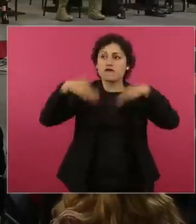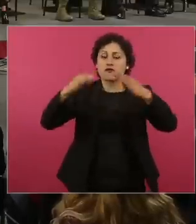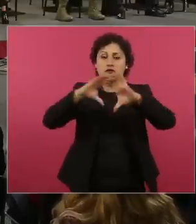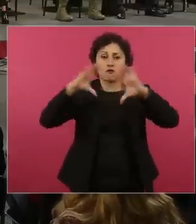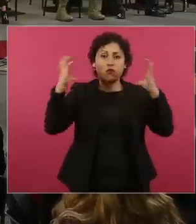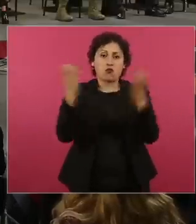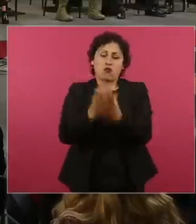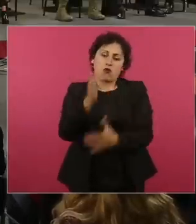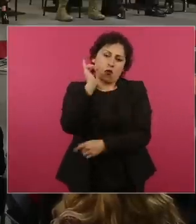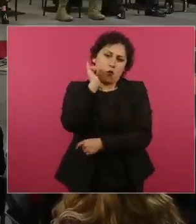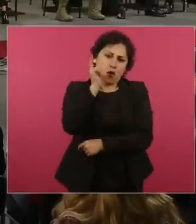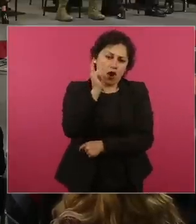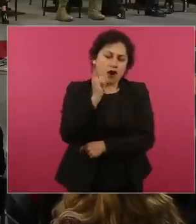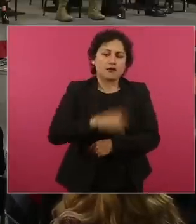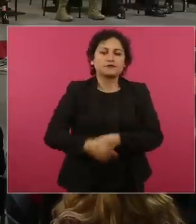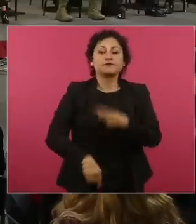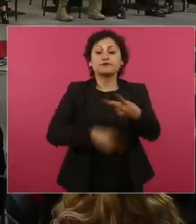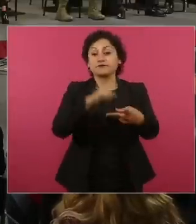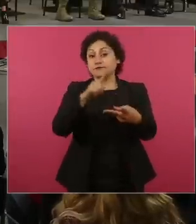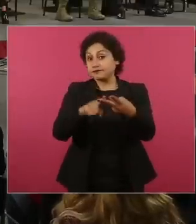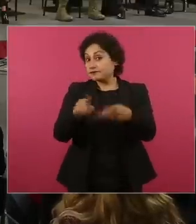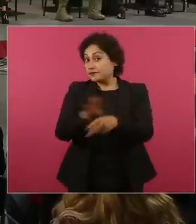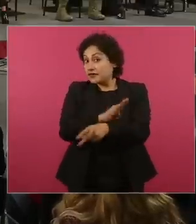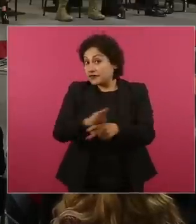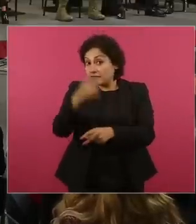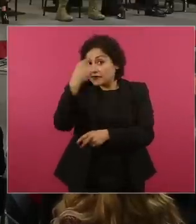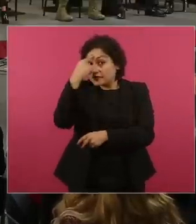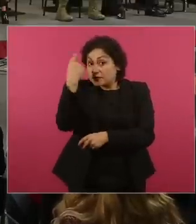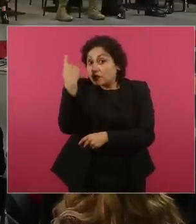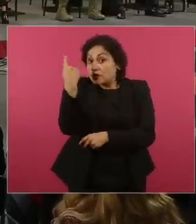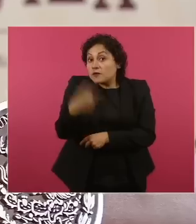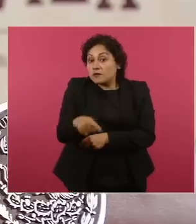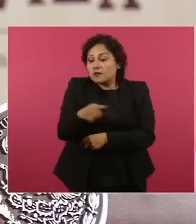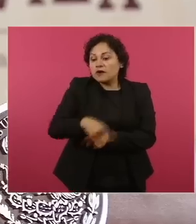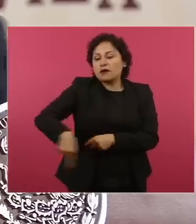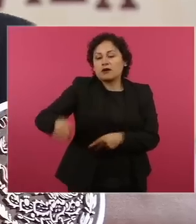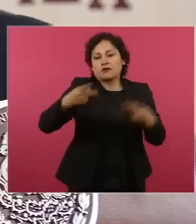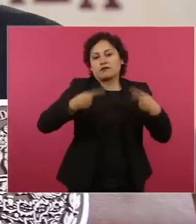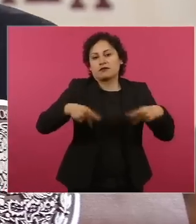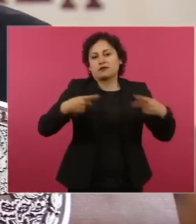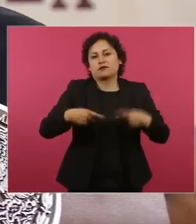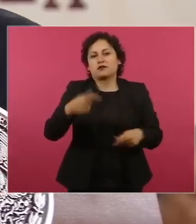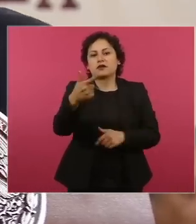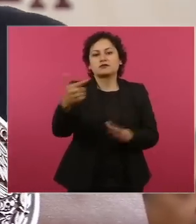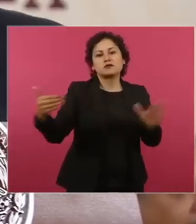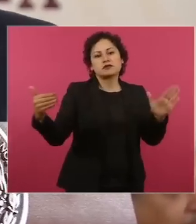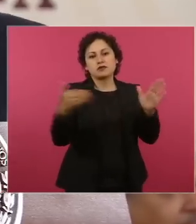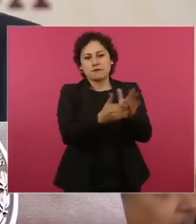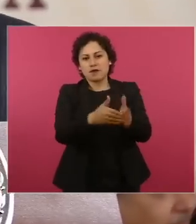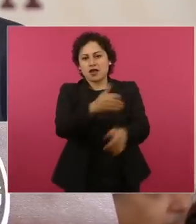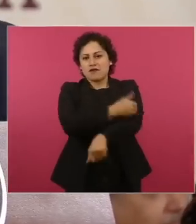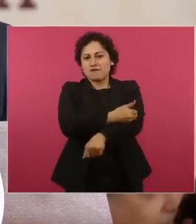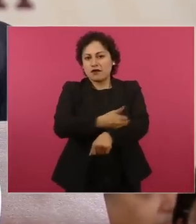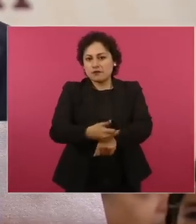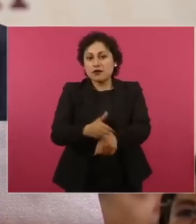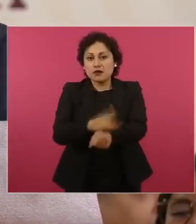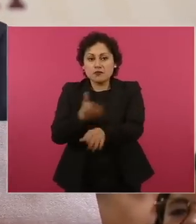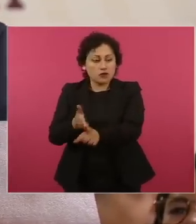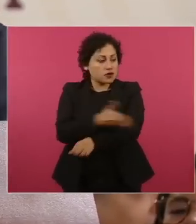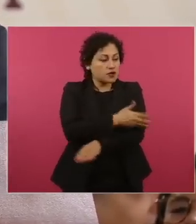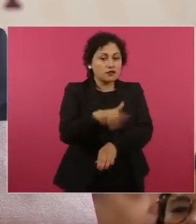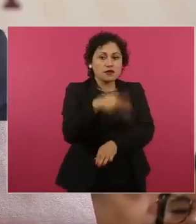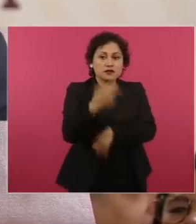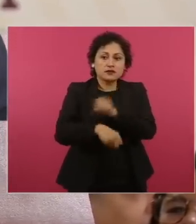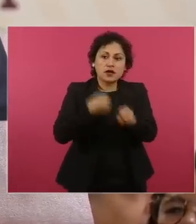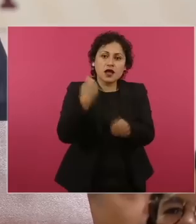Y segundo, un beneficio para las más de 7 mil familias que después de casi 13 años de lucha